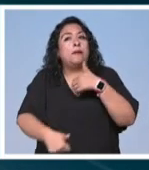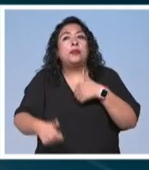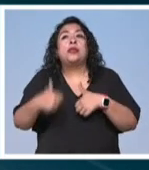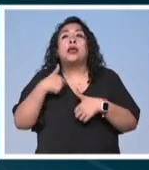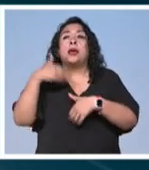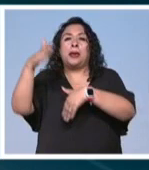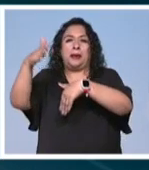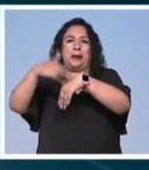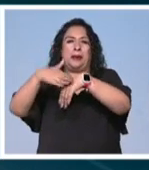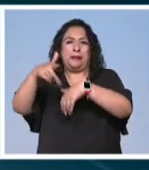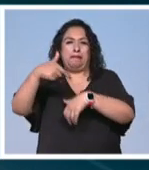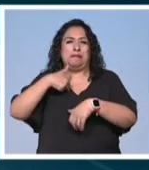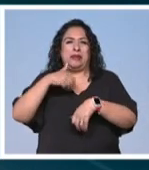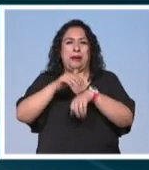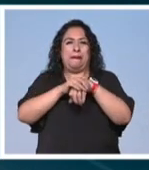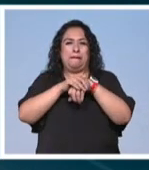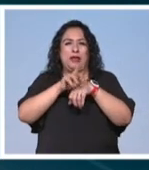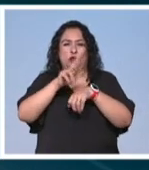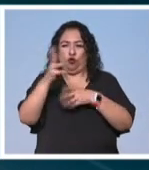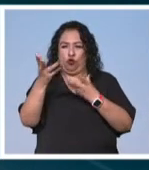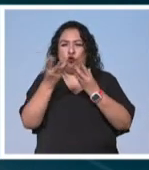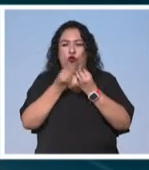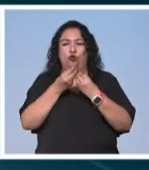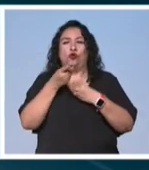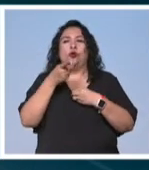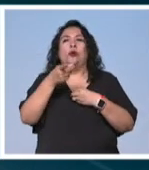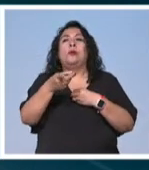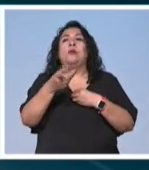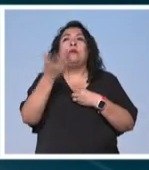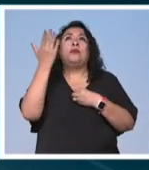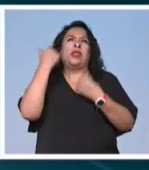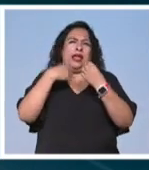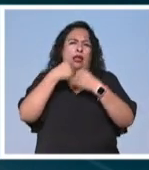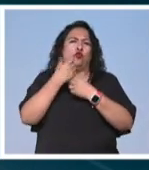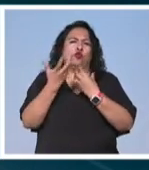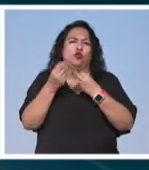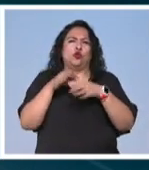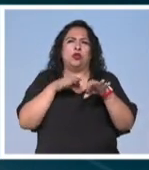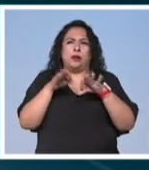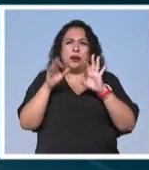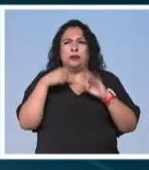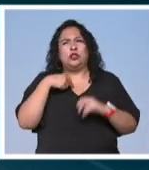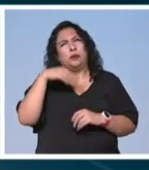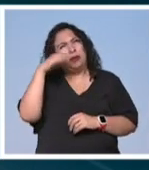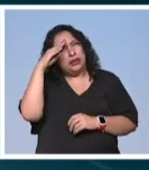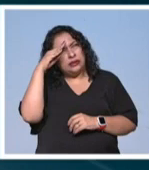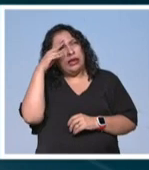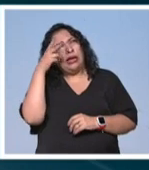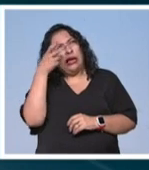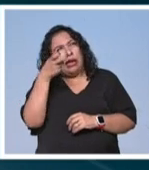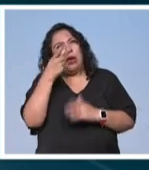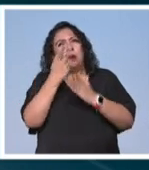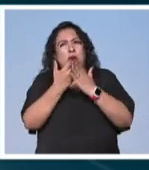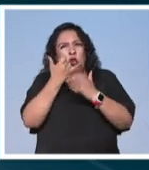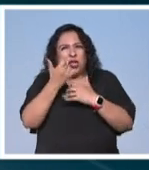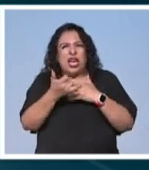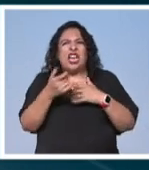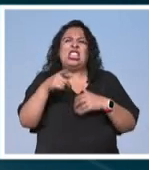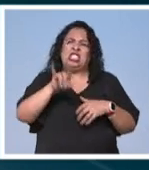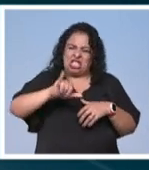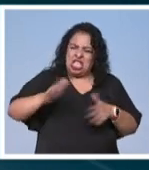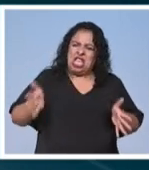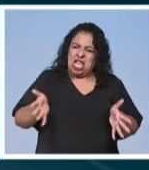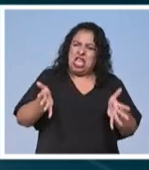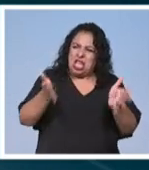amigo Royce que hice colaboración con él Prince Royce hace años y yo estoy pensando en este proyecto que quiere decir ¡No Arthur! Dale,